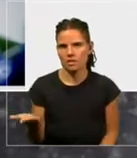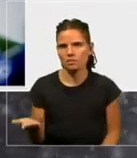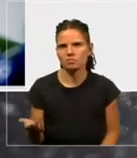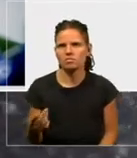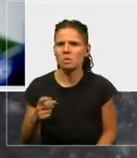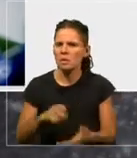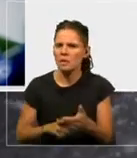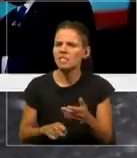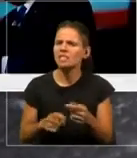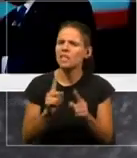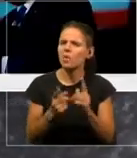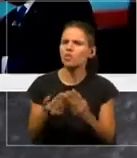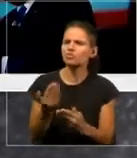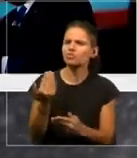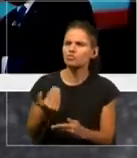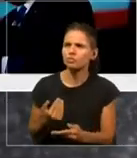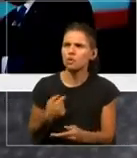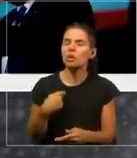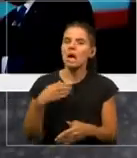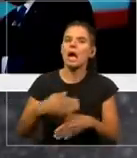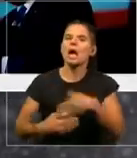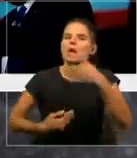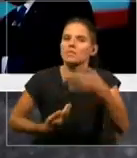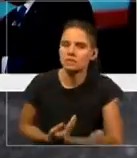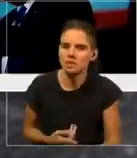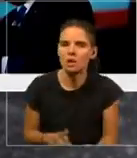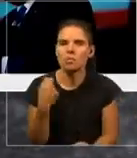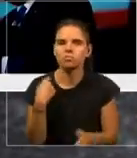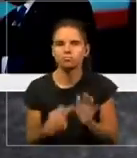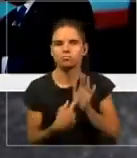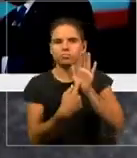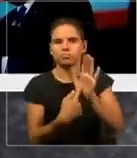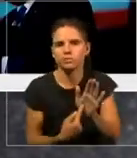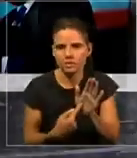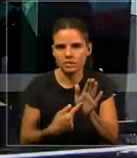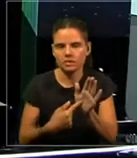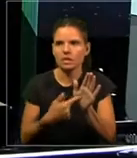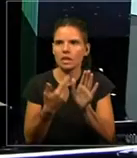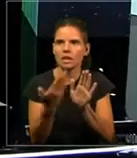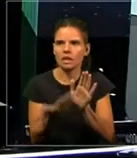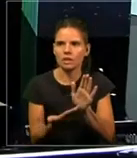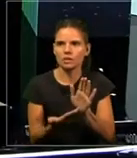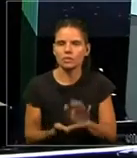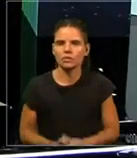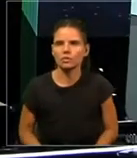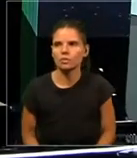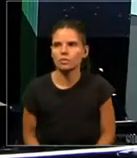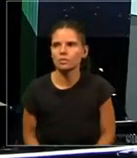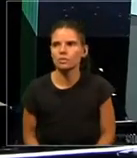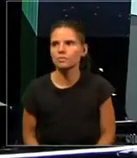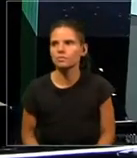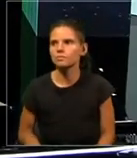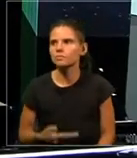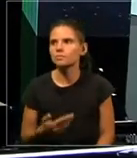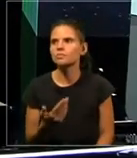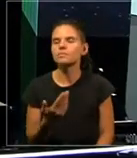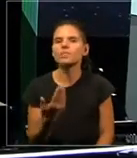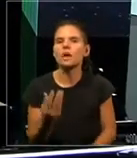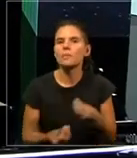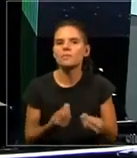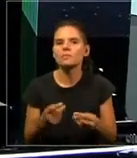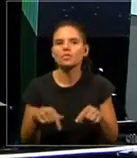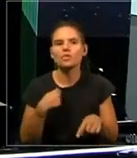par de meses. Seguimos avanzando y aparece esto, ¿no? Lo que apareció en estos días donde Estados Unidos